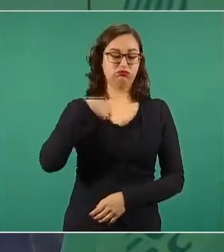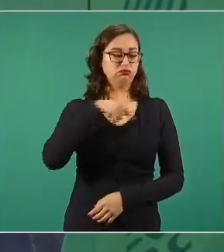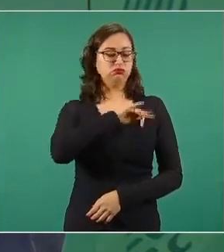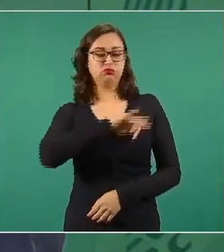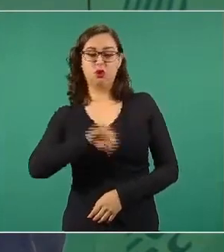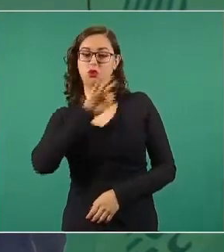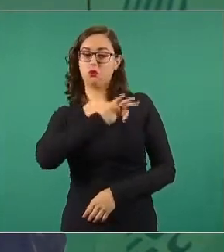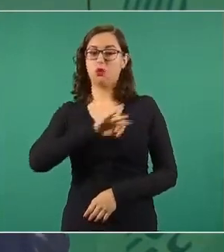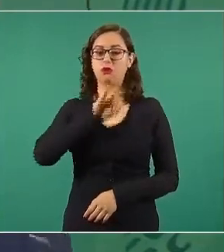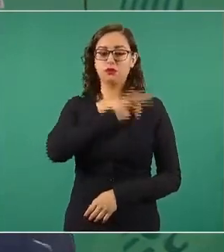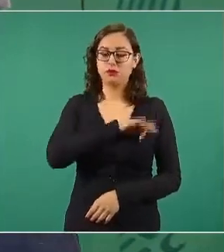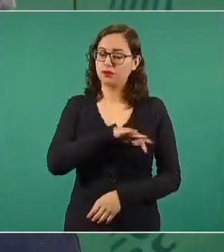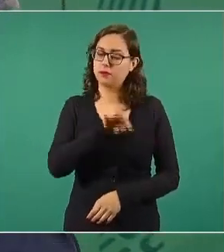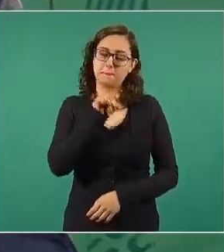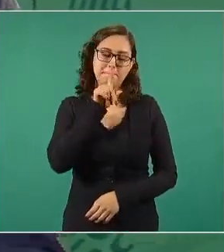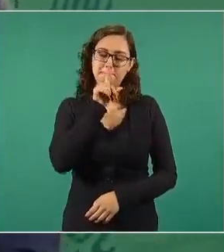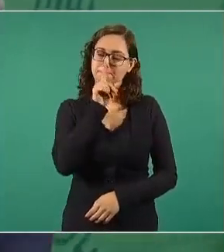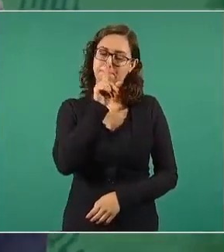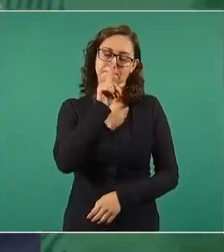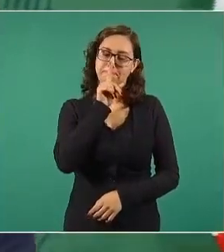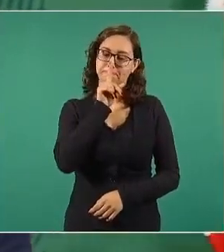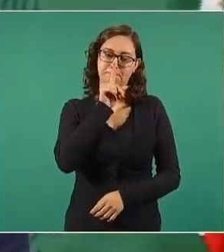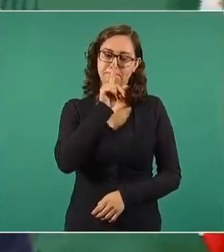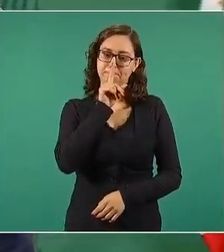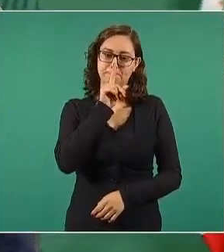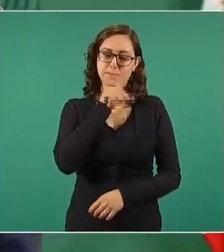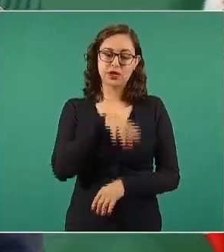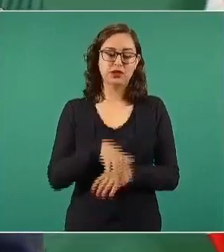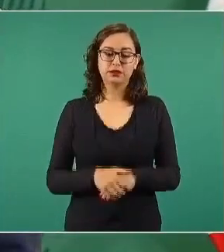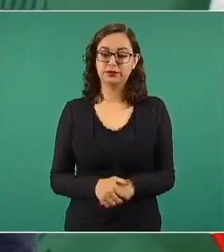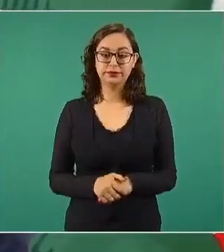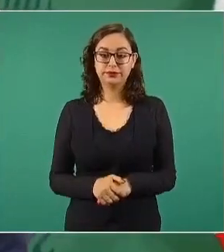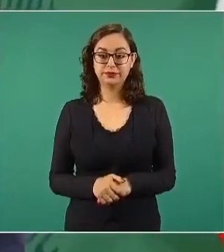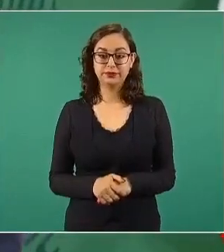Si hay una de las cosas que me